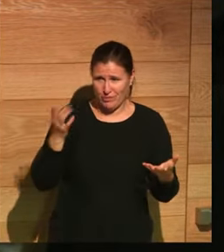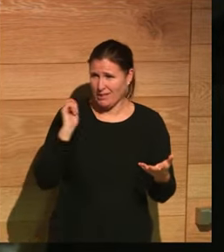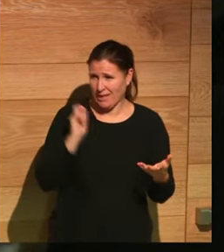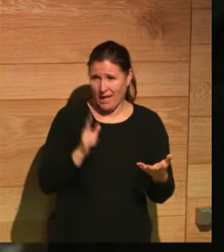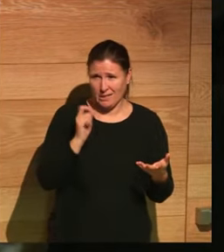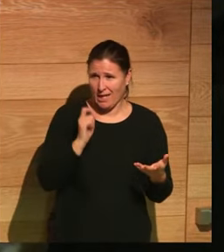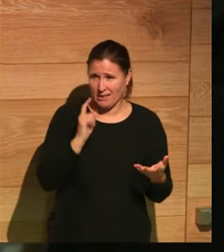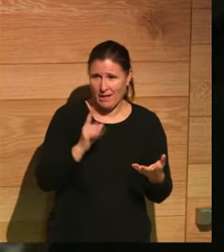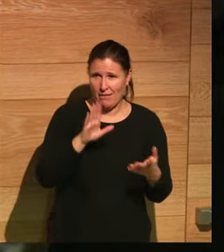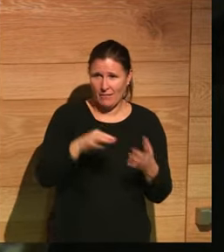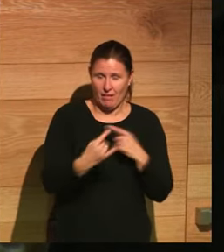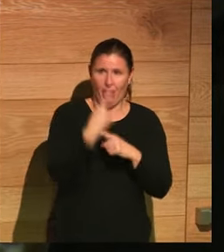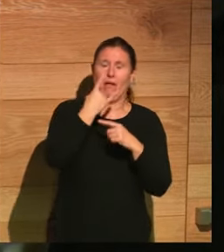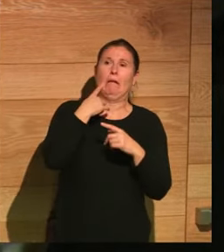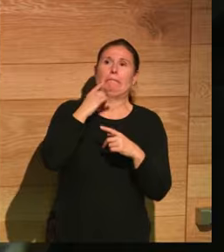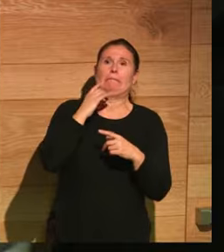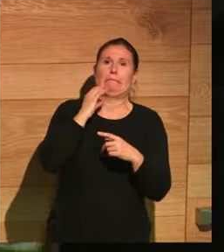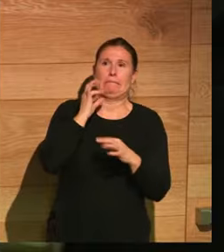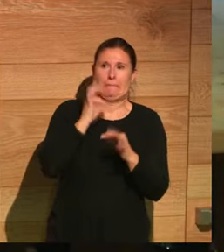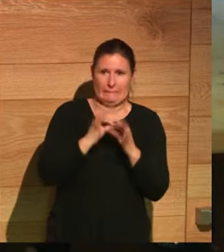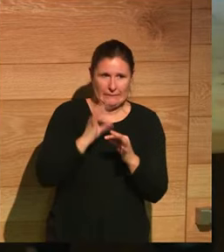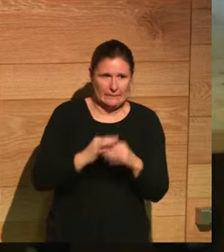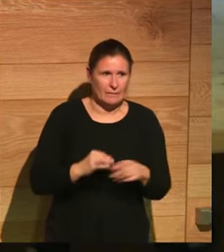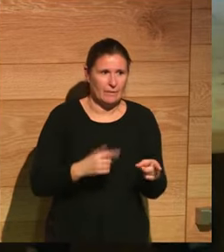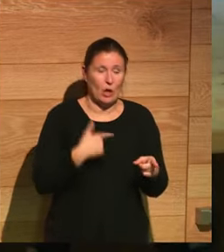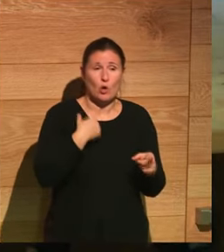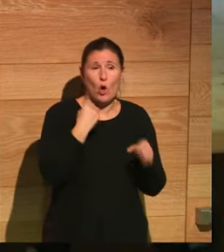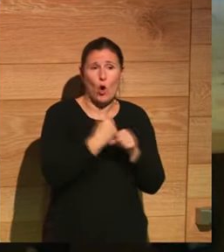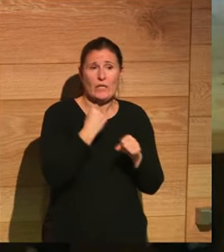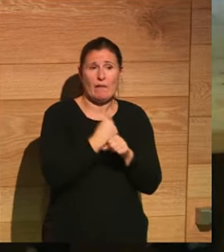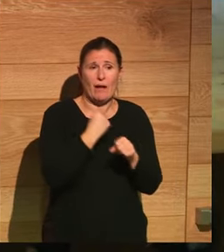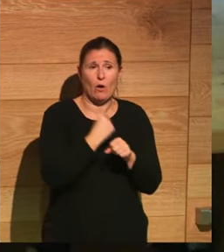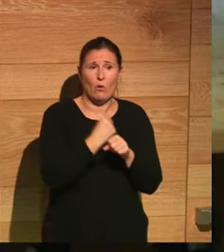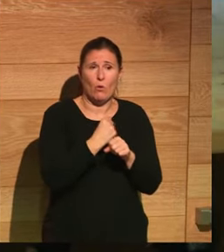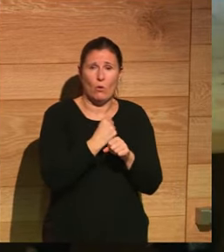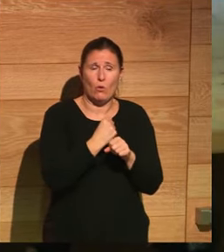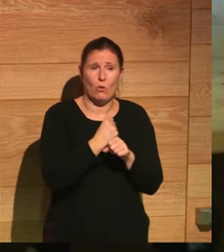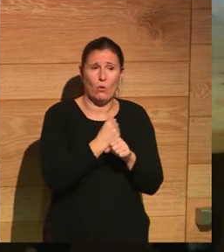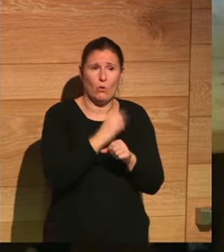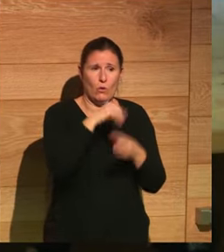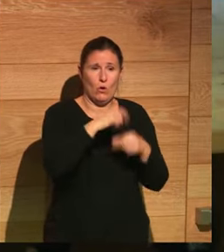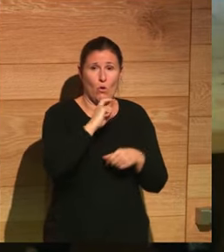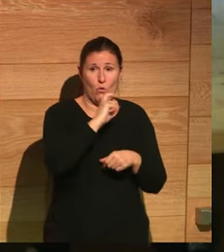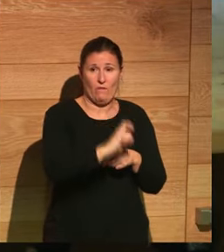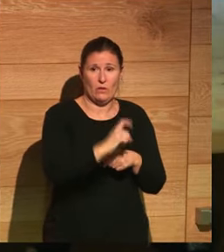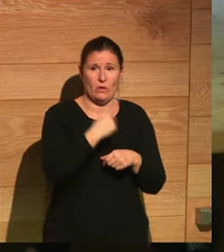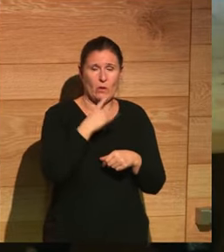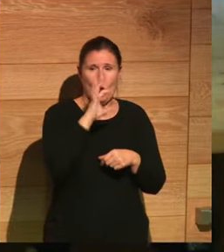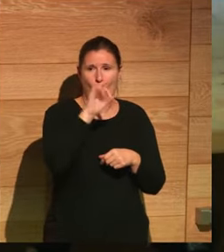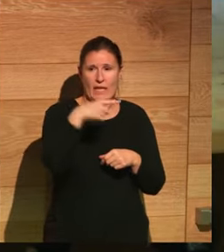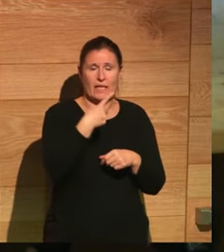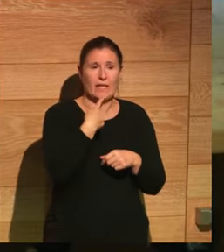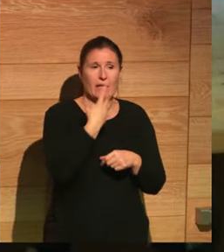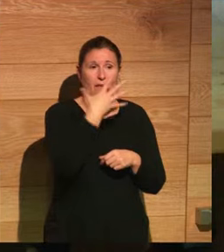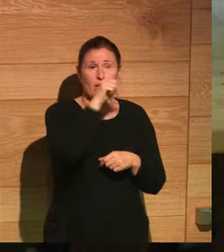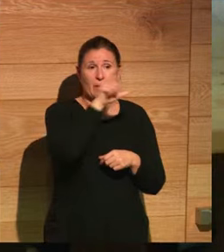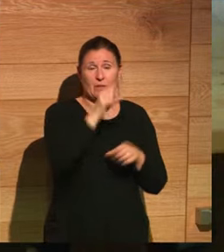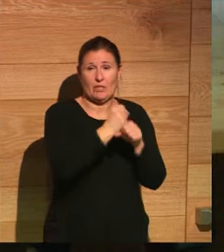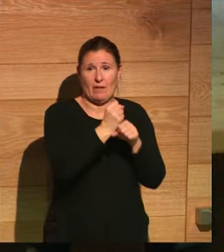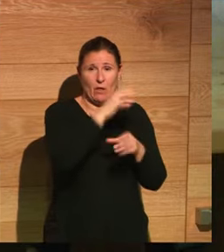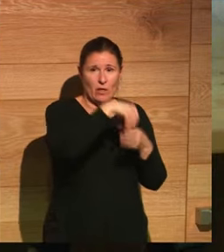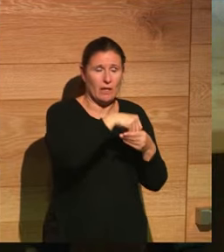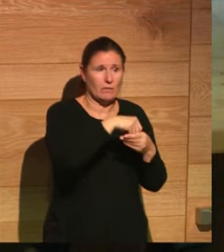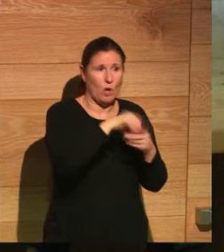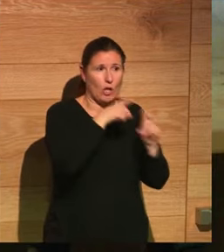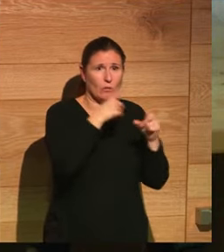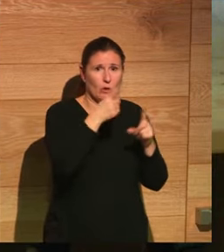constantemente en qué ejemplos o sea recordaros pues mira yo trabajo para una una fundación sin ánimo de lucro donde hay 50 personas dedicadas